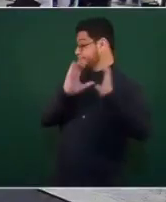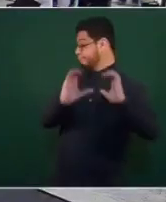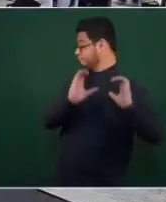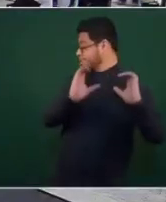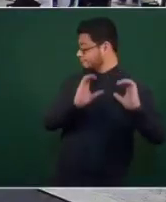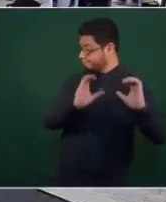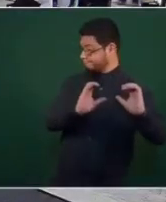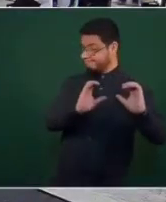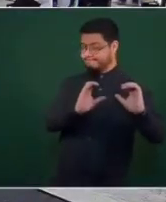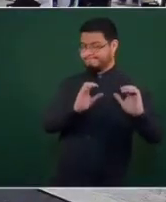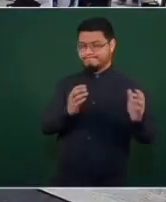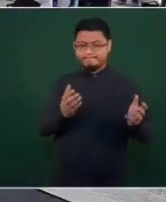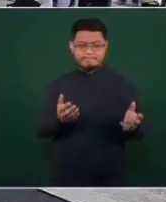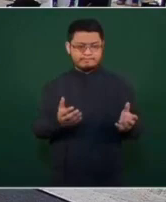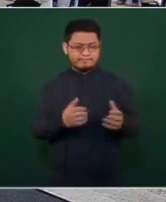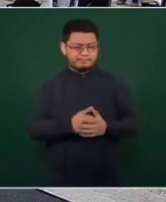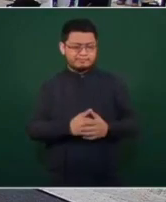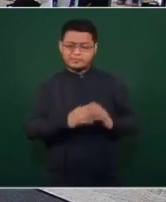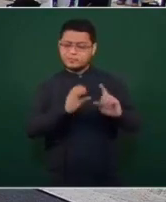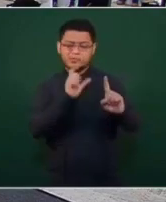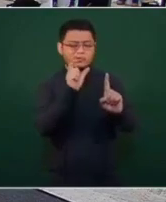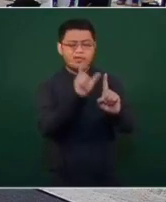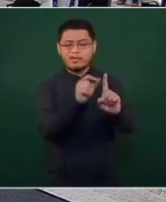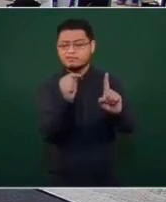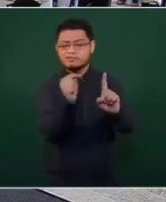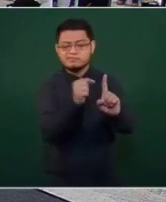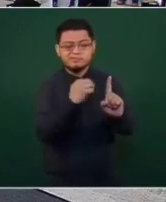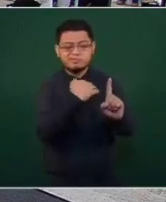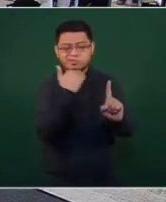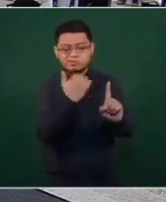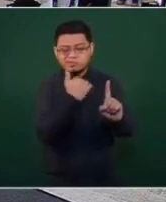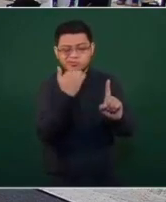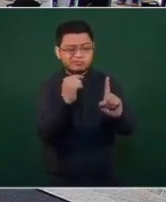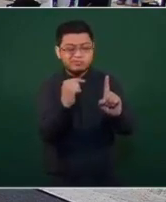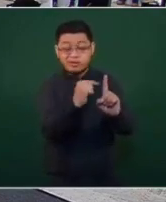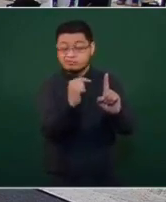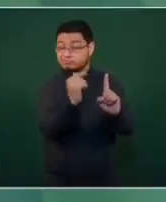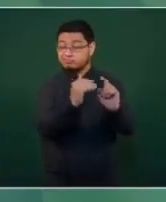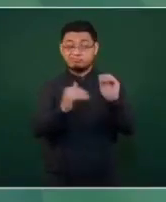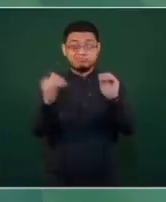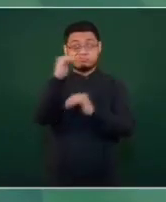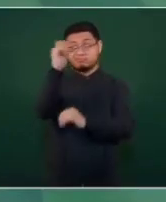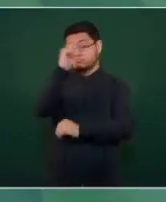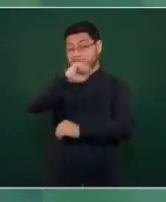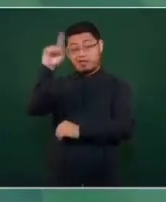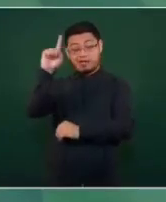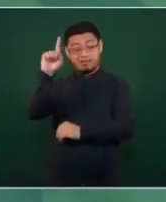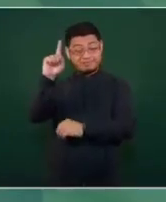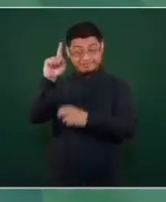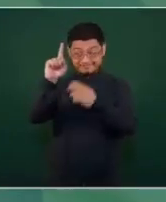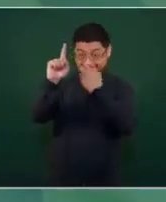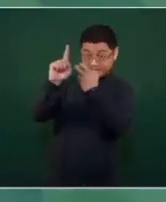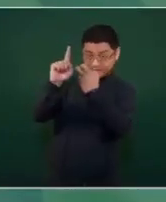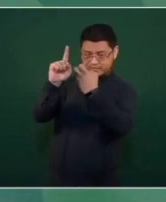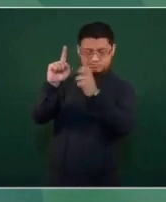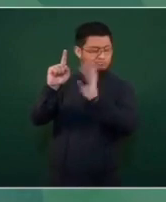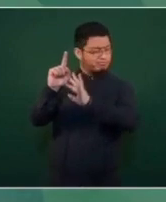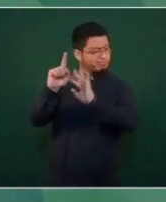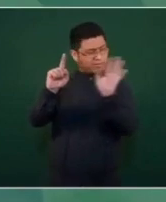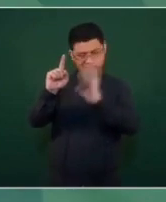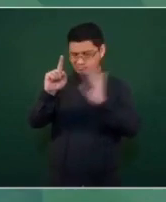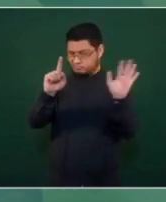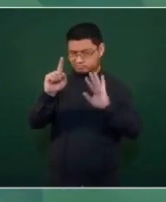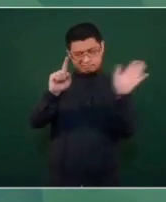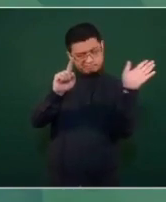protegiendo a corruptos, a los de arriba. Eso se tiene que ir cambiando poco a poco.